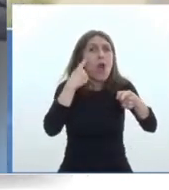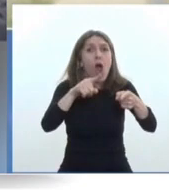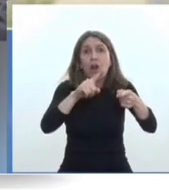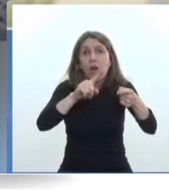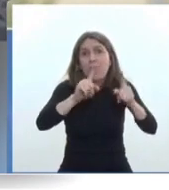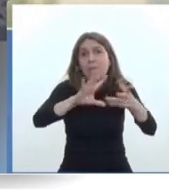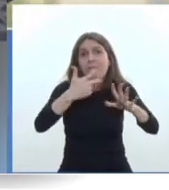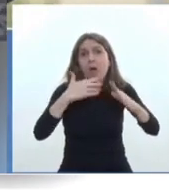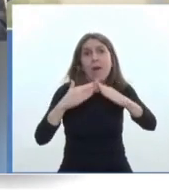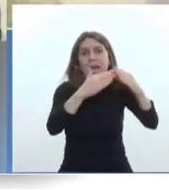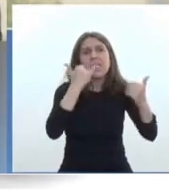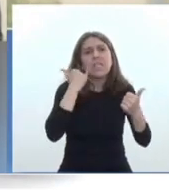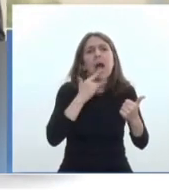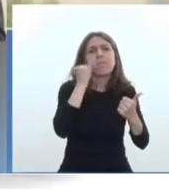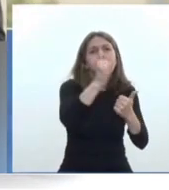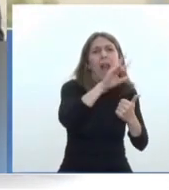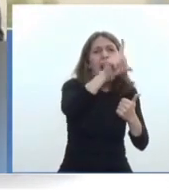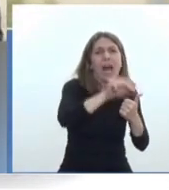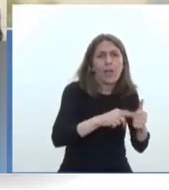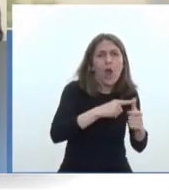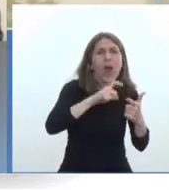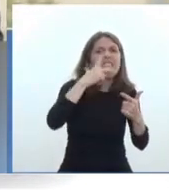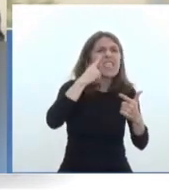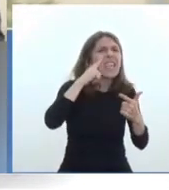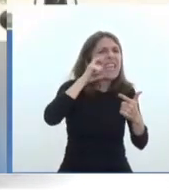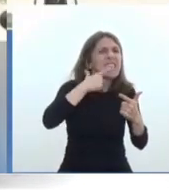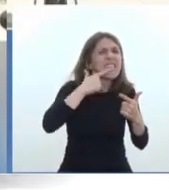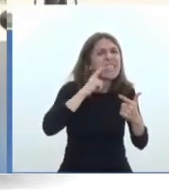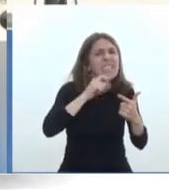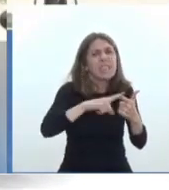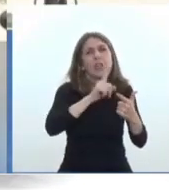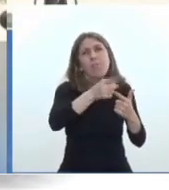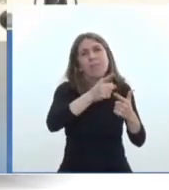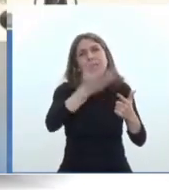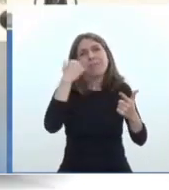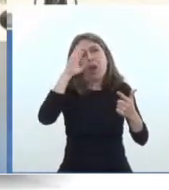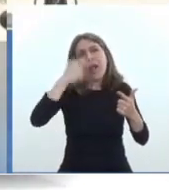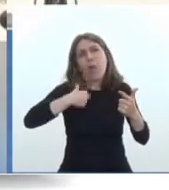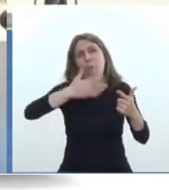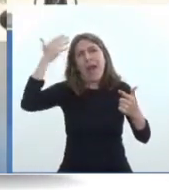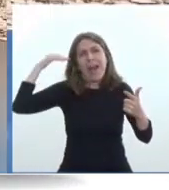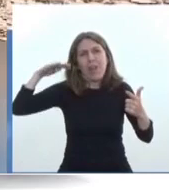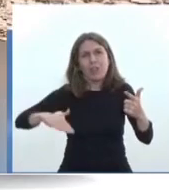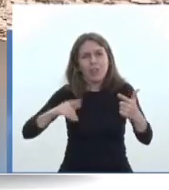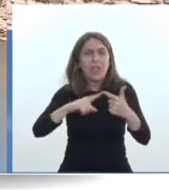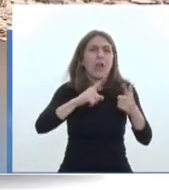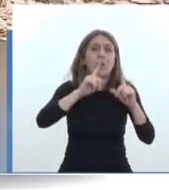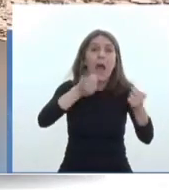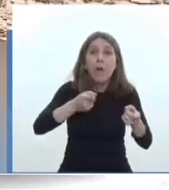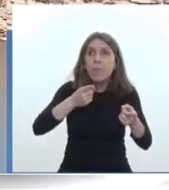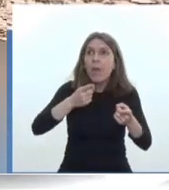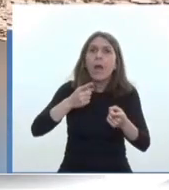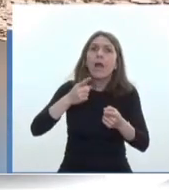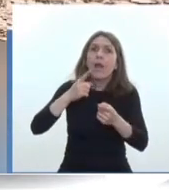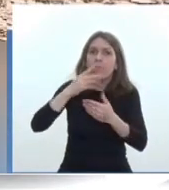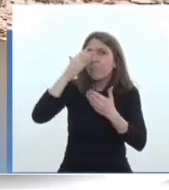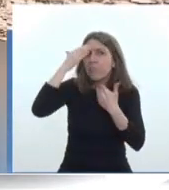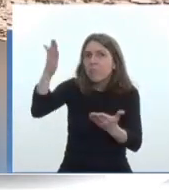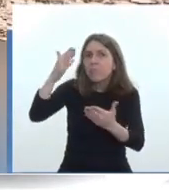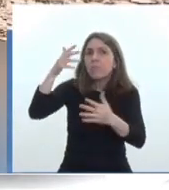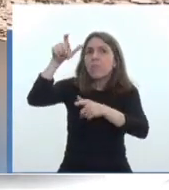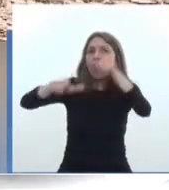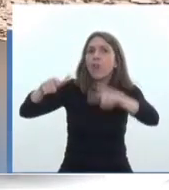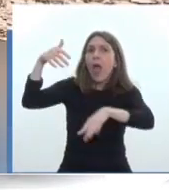Ya hablé de La Rioja y de Chilecito y de lo que todo se entraña. Y hay también misioneros que hoy entran a sus